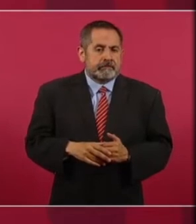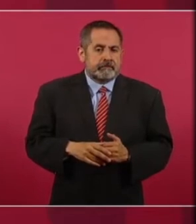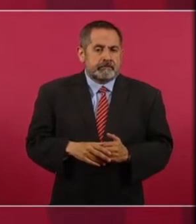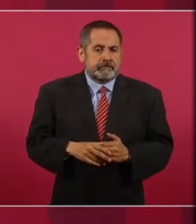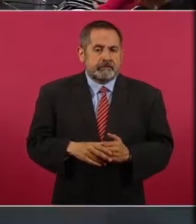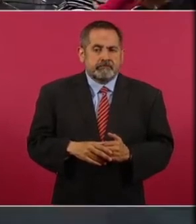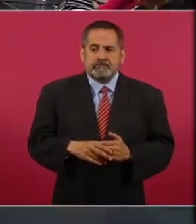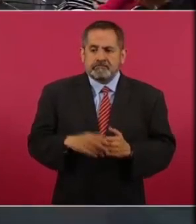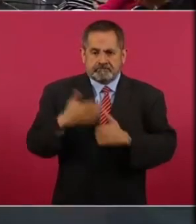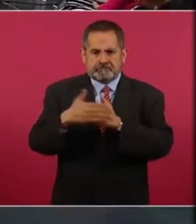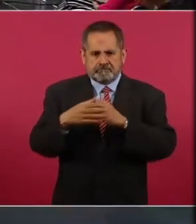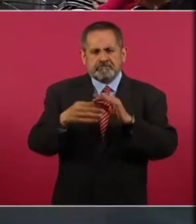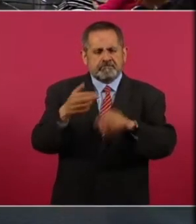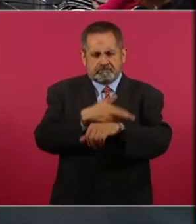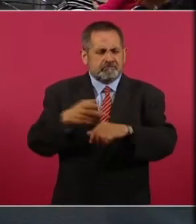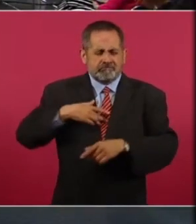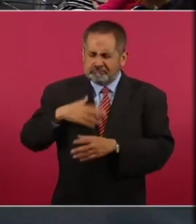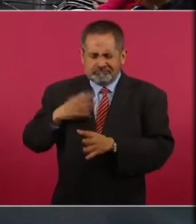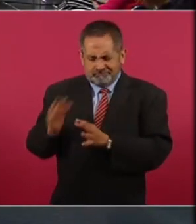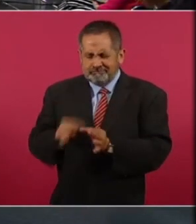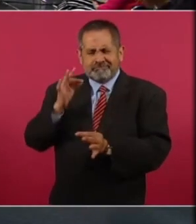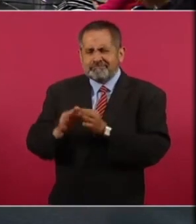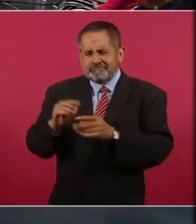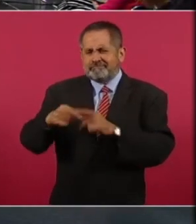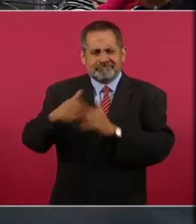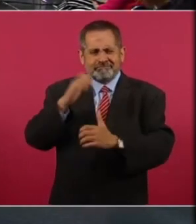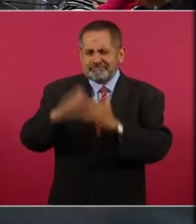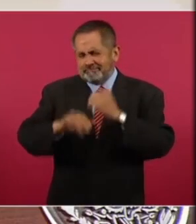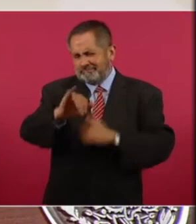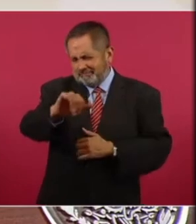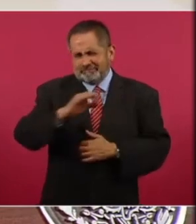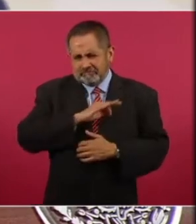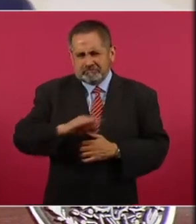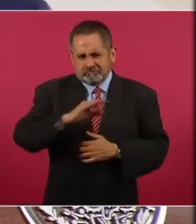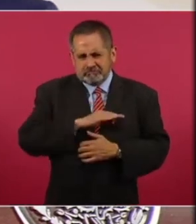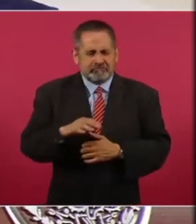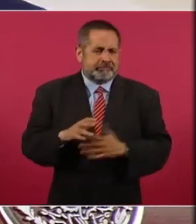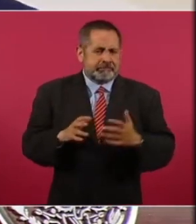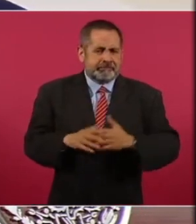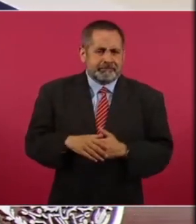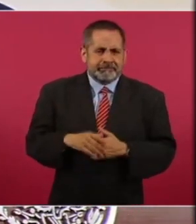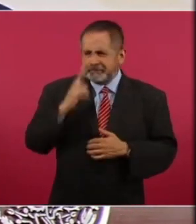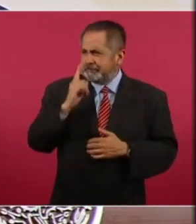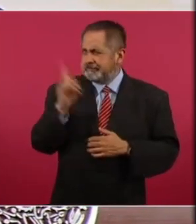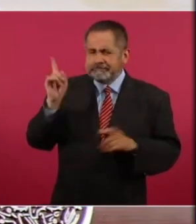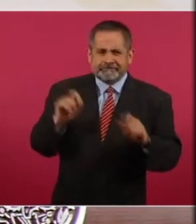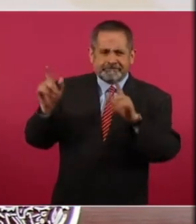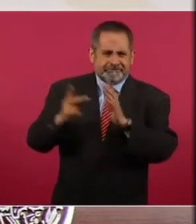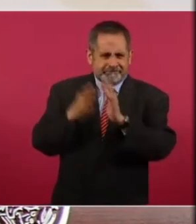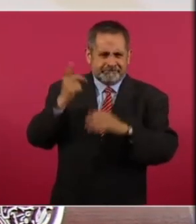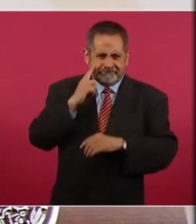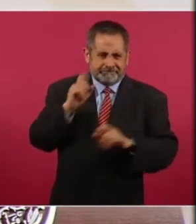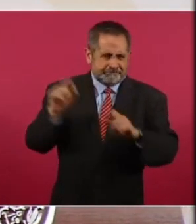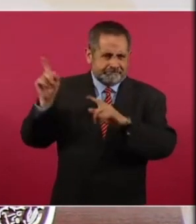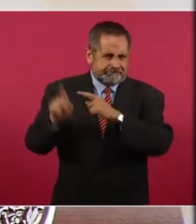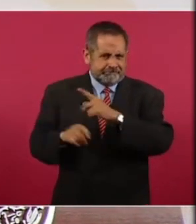vamos a poder cumplir porque a ver si pones de nuevo el